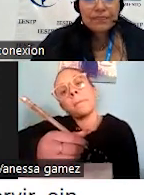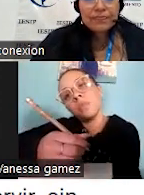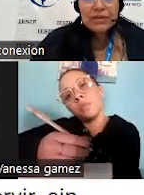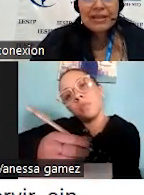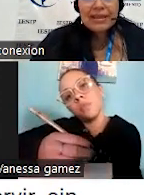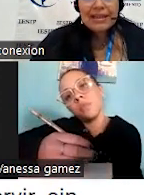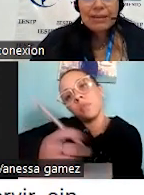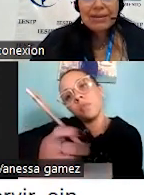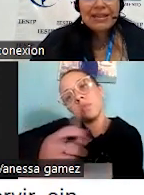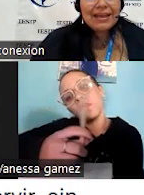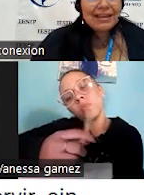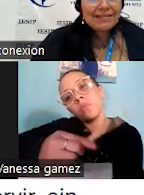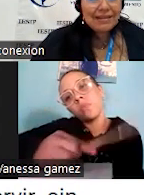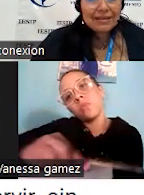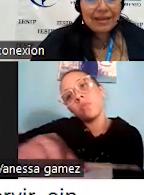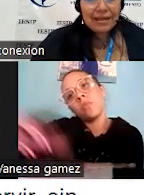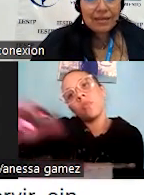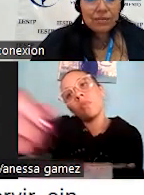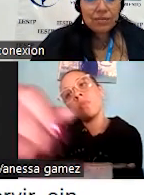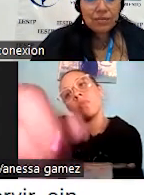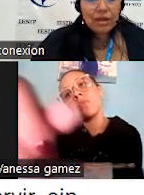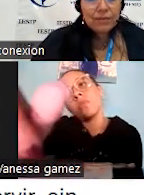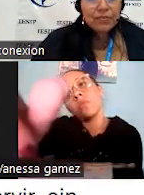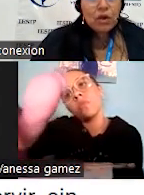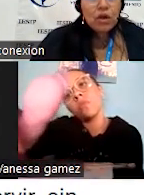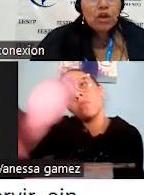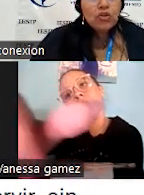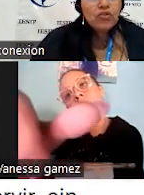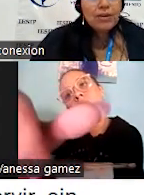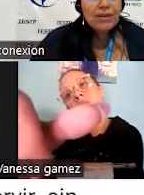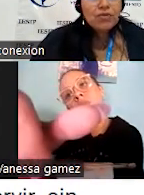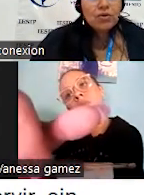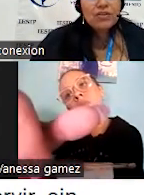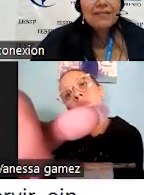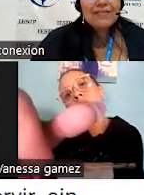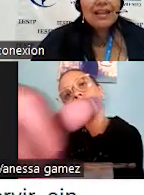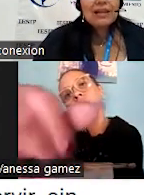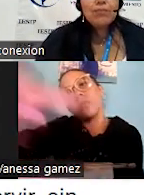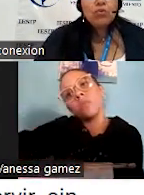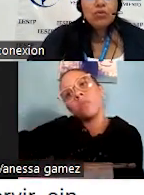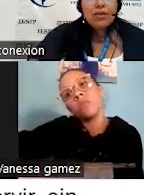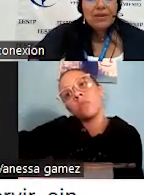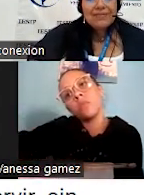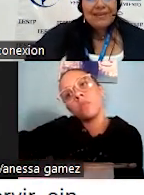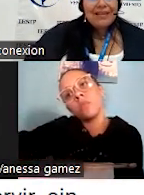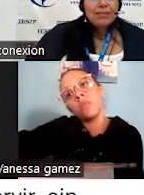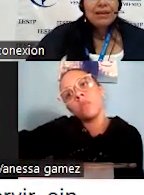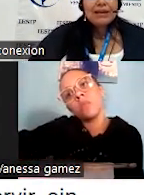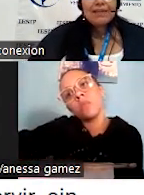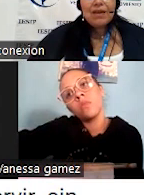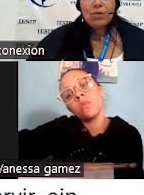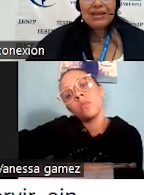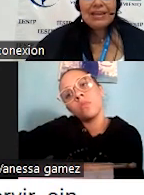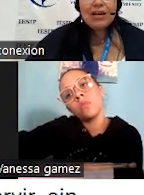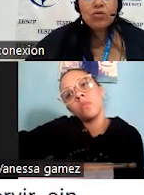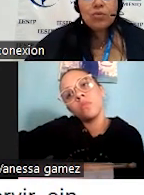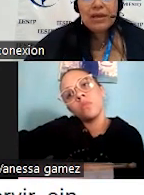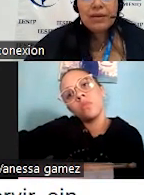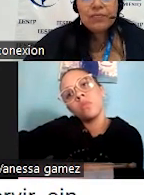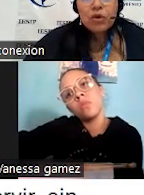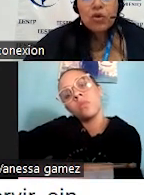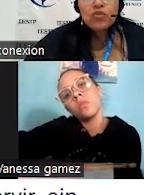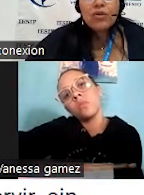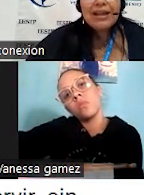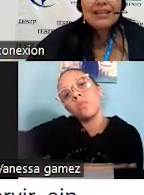desde la materia que se ha tratado. Los servicios desde el punto de vista del mercadeo y la